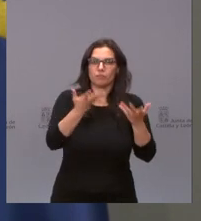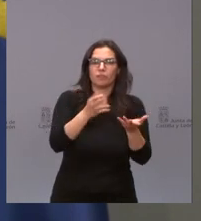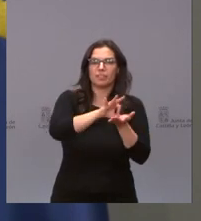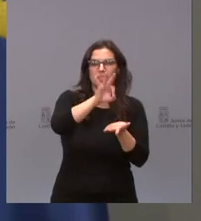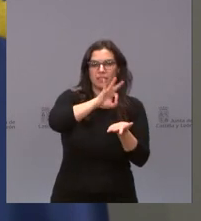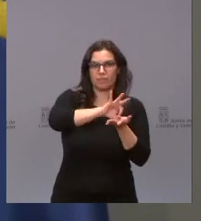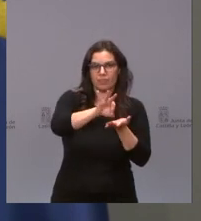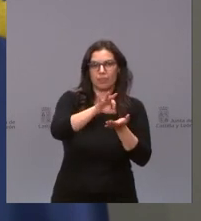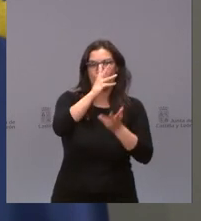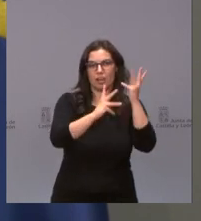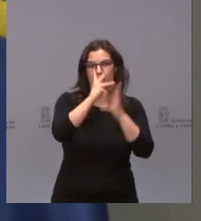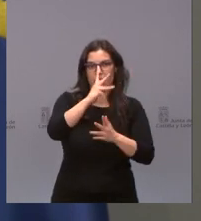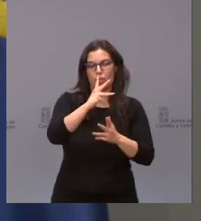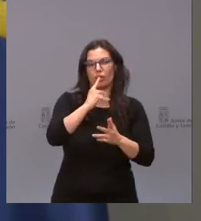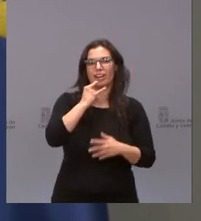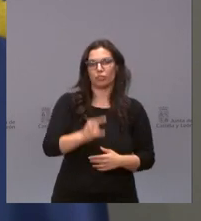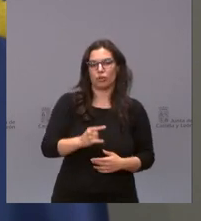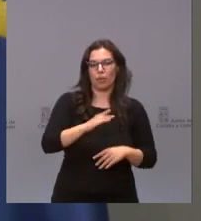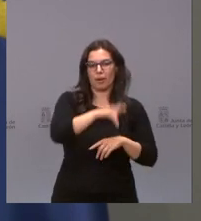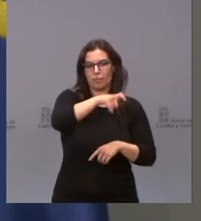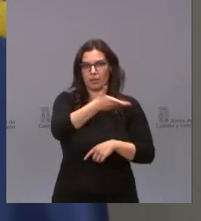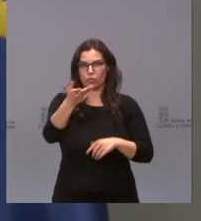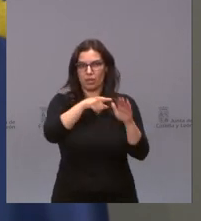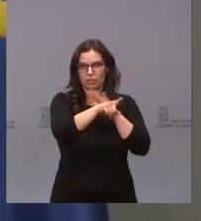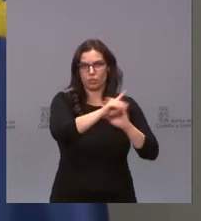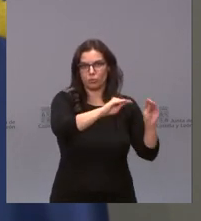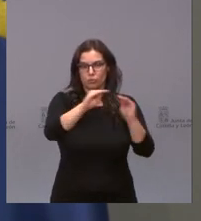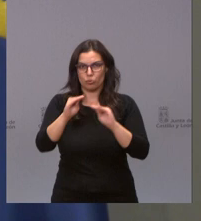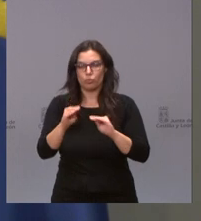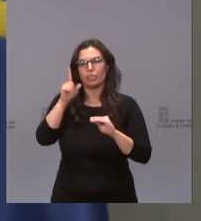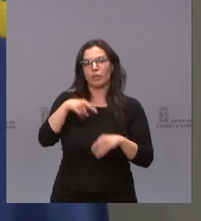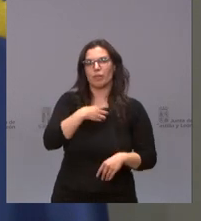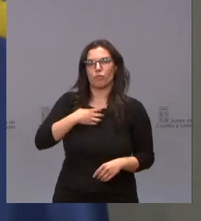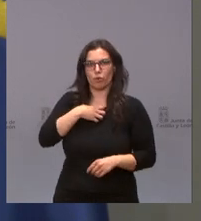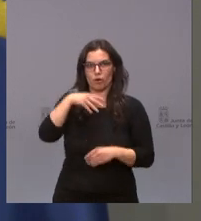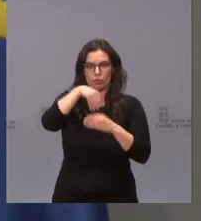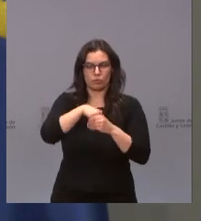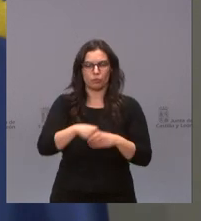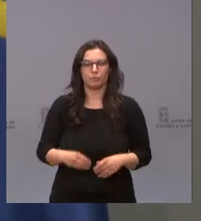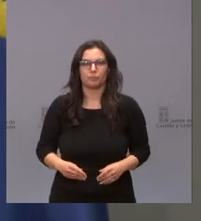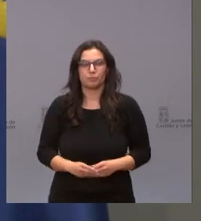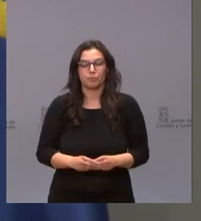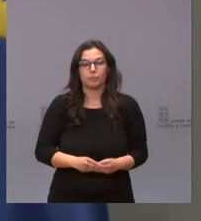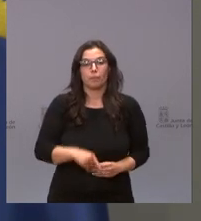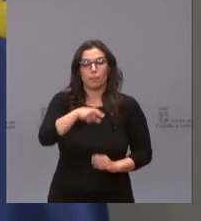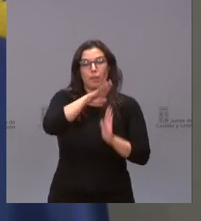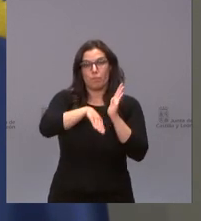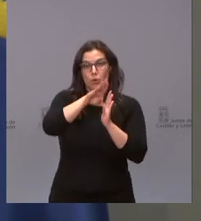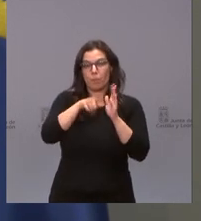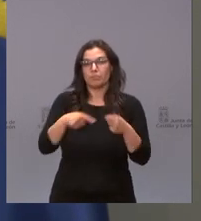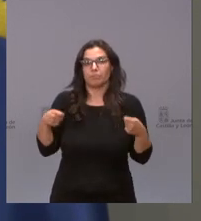servicios de la Administración electrónica al ciudadano y a los empleados públicos de la Administración. Este programa está